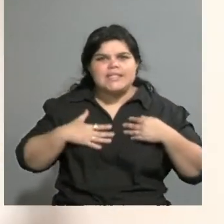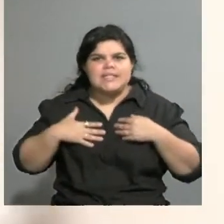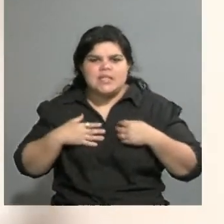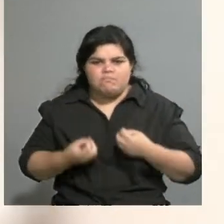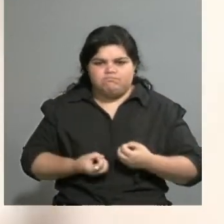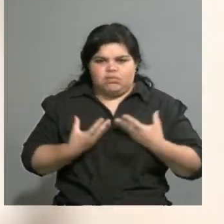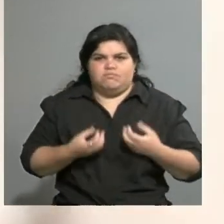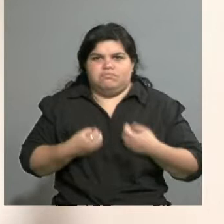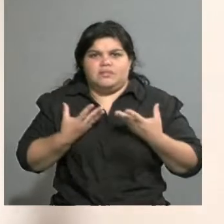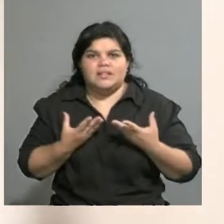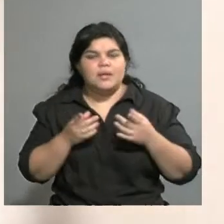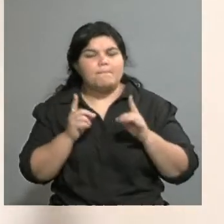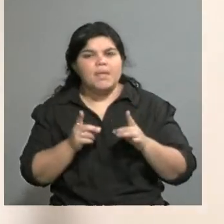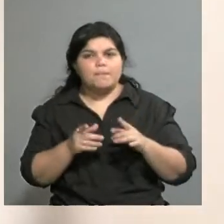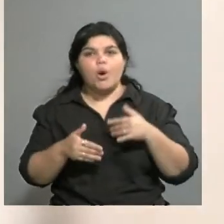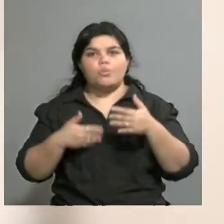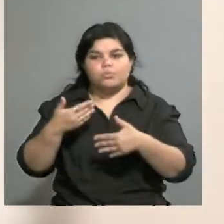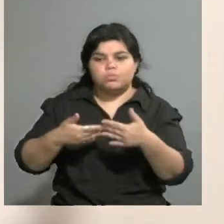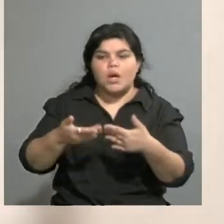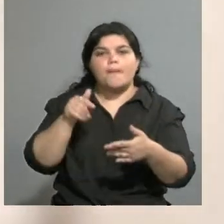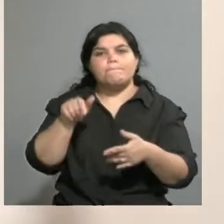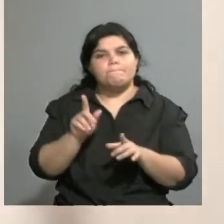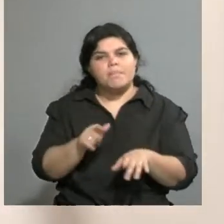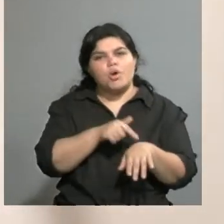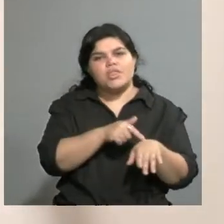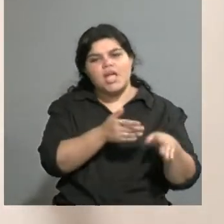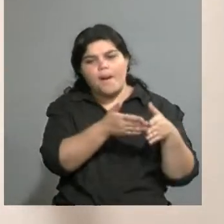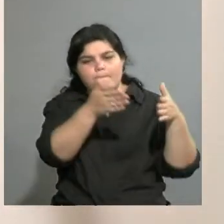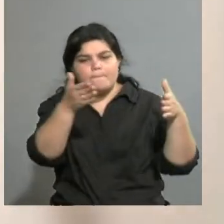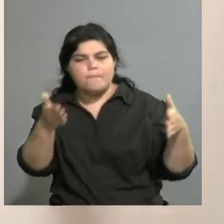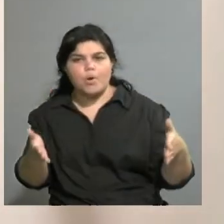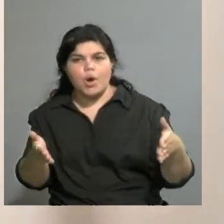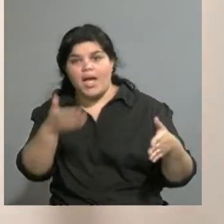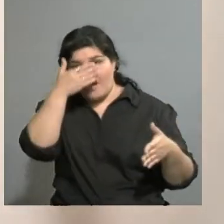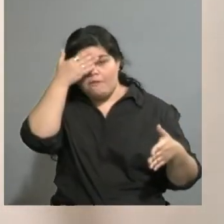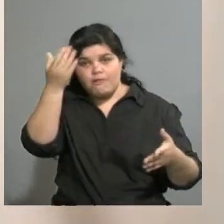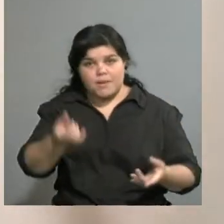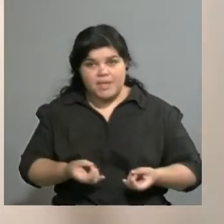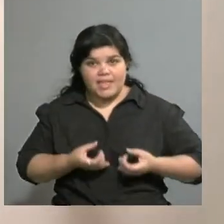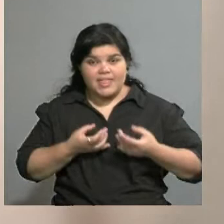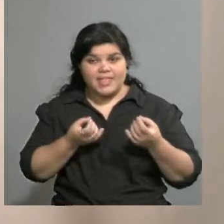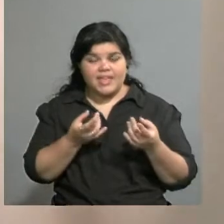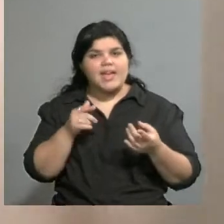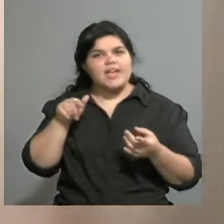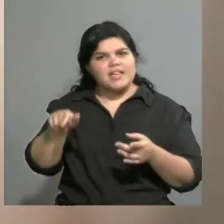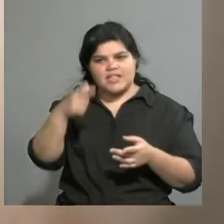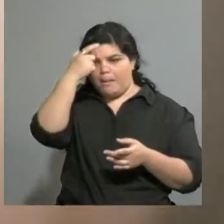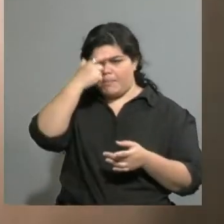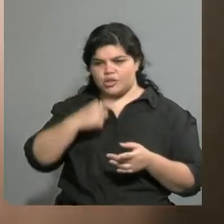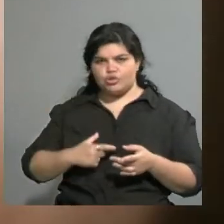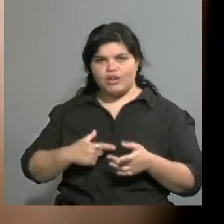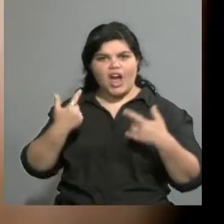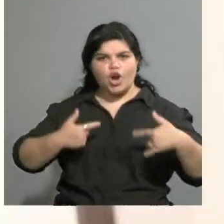descubrimientos que ella hace como persona y a la vez que lo ha podido plasmar en la dramaturgia. Entonces,